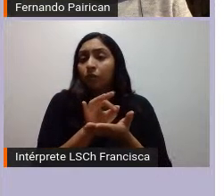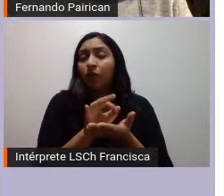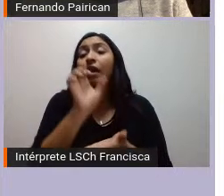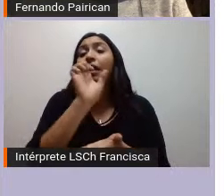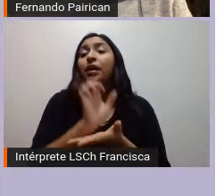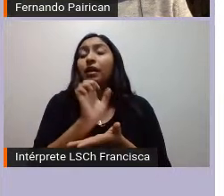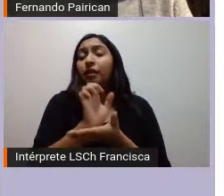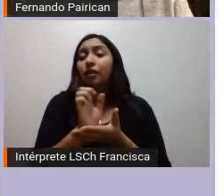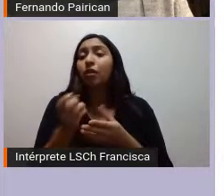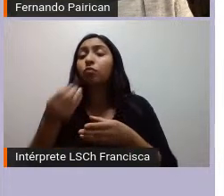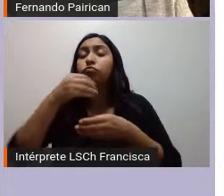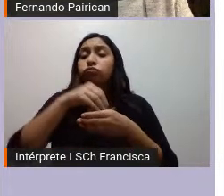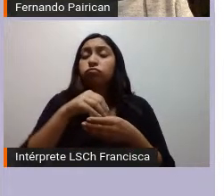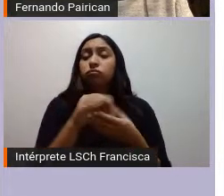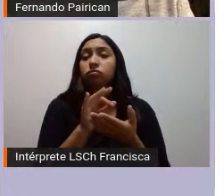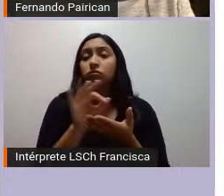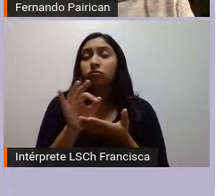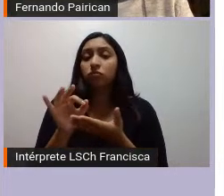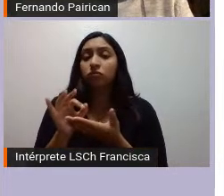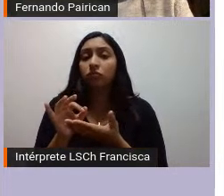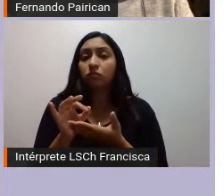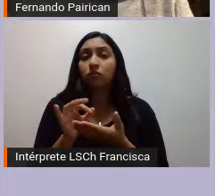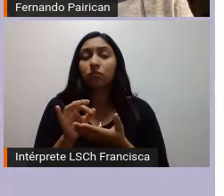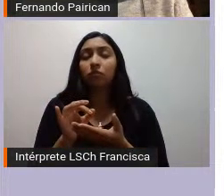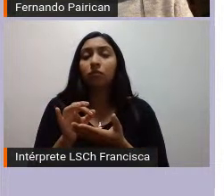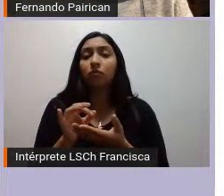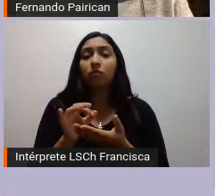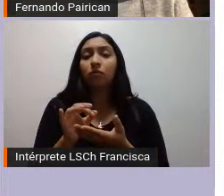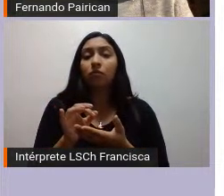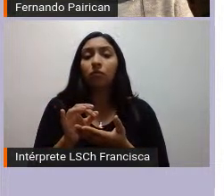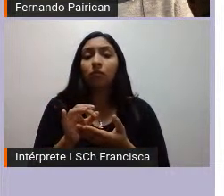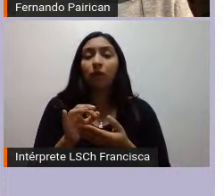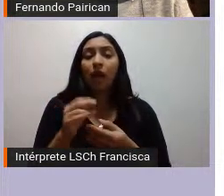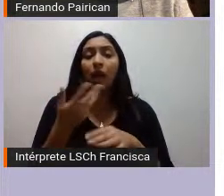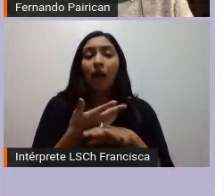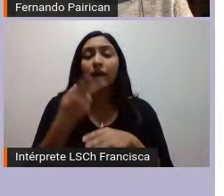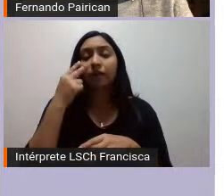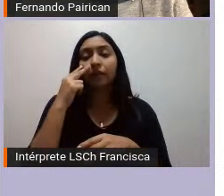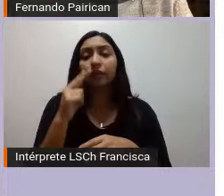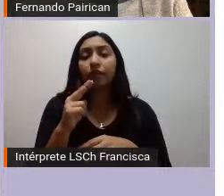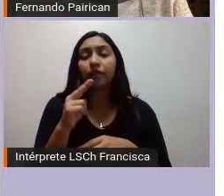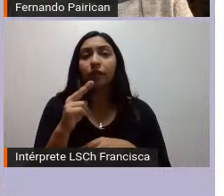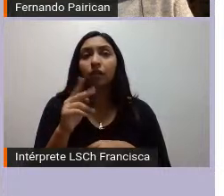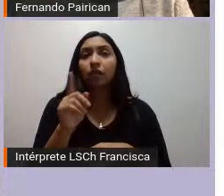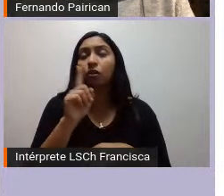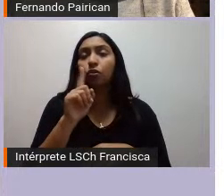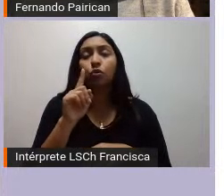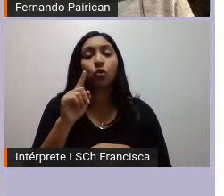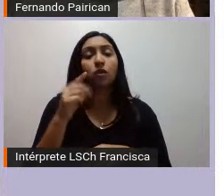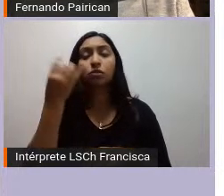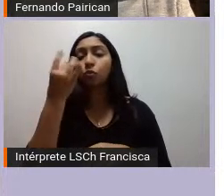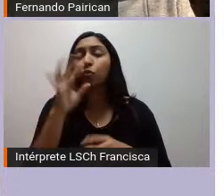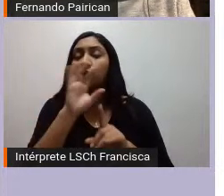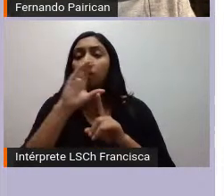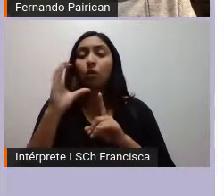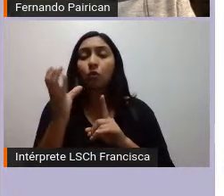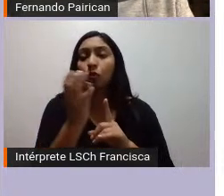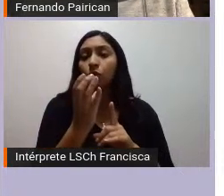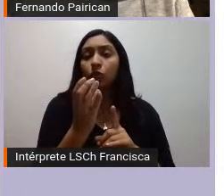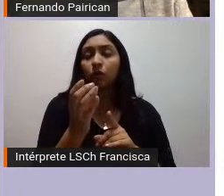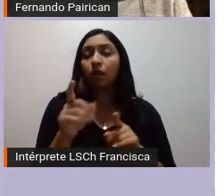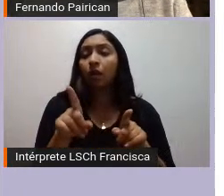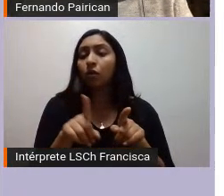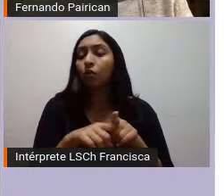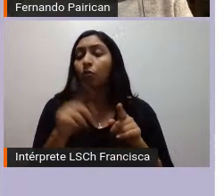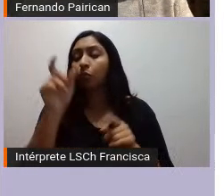movimientos también indígenas ante la noción de un estado monocultural que no los ven como sujetos de derecho lo que busca